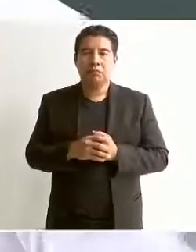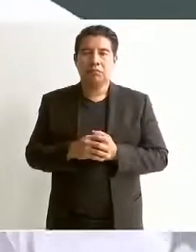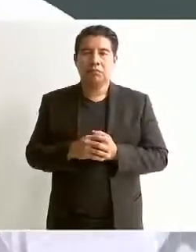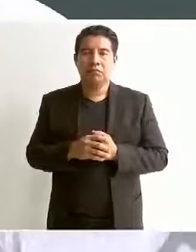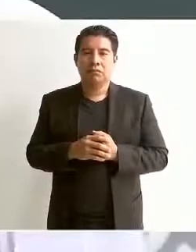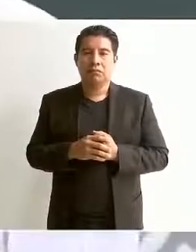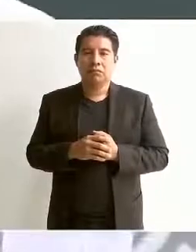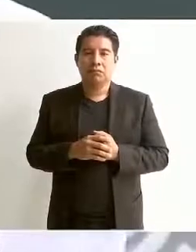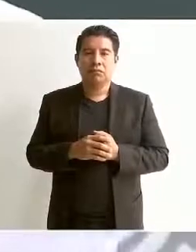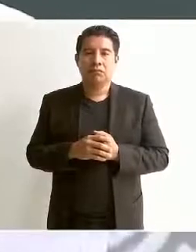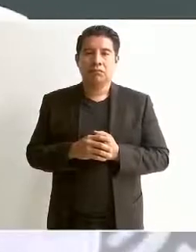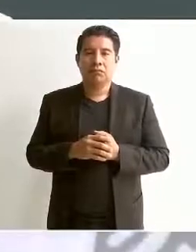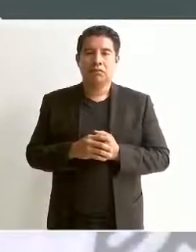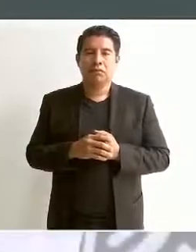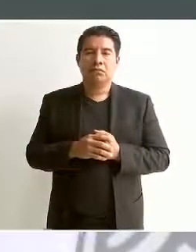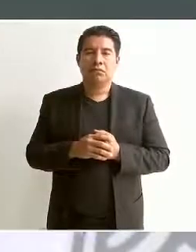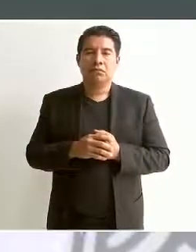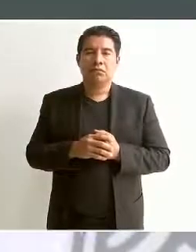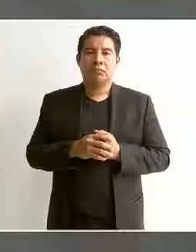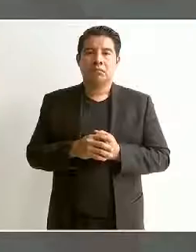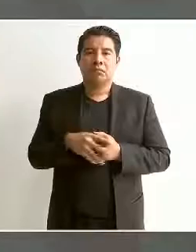el uso